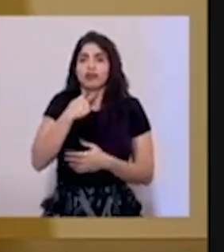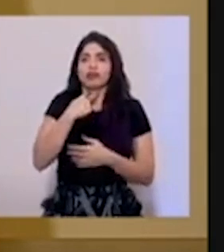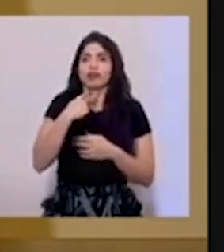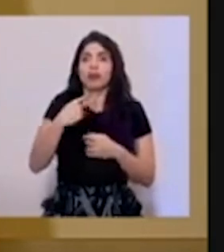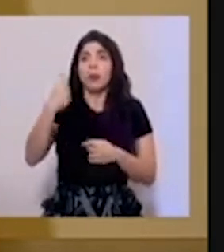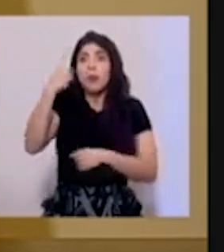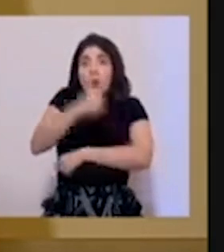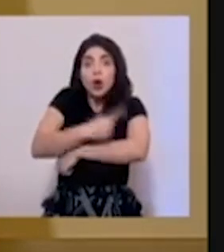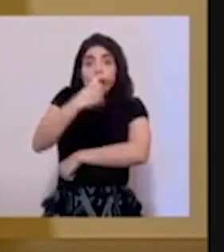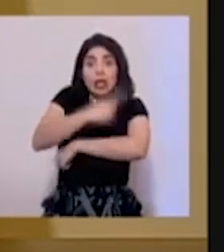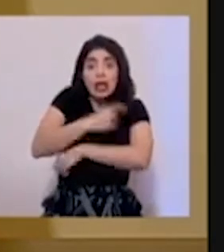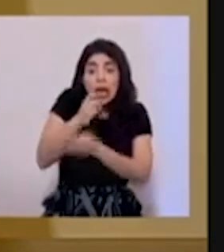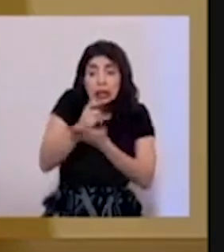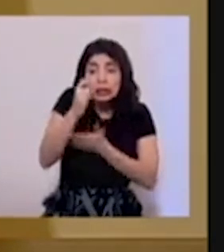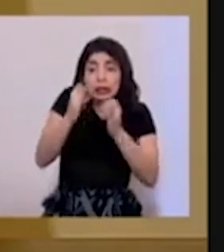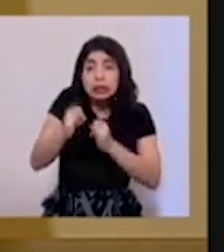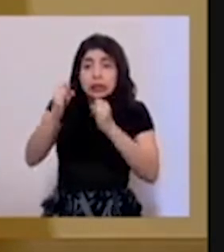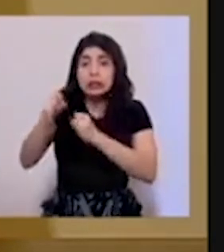salud.